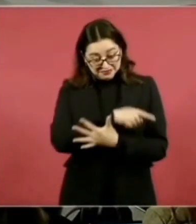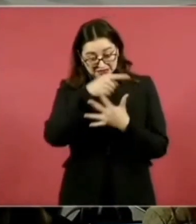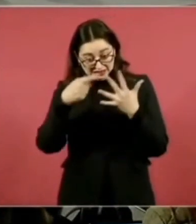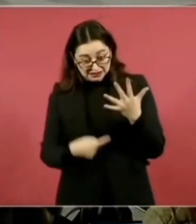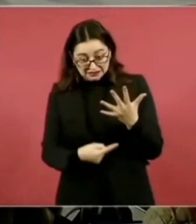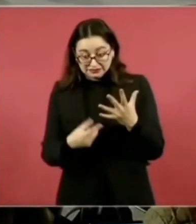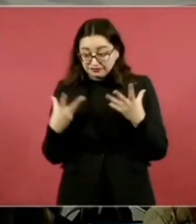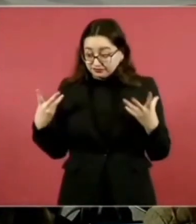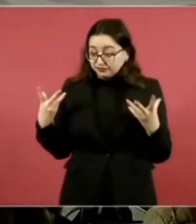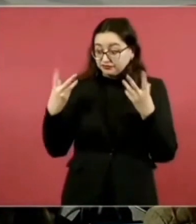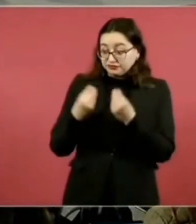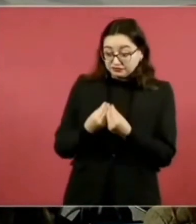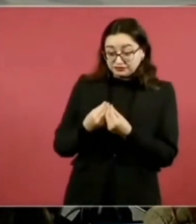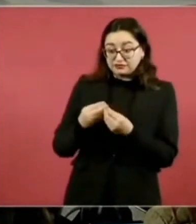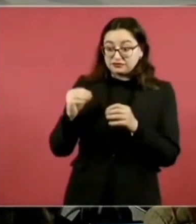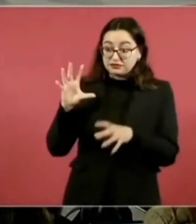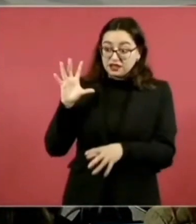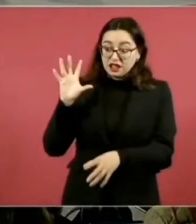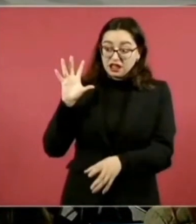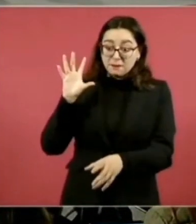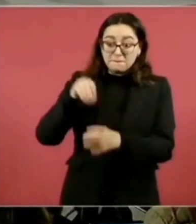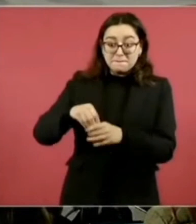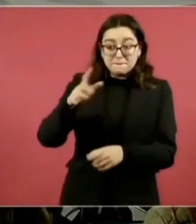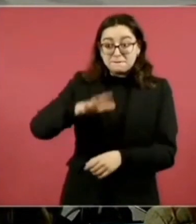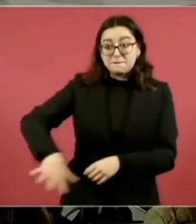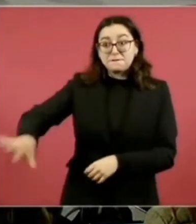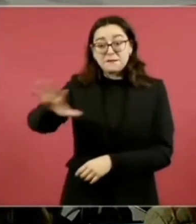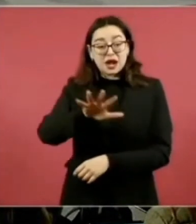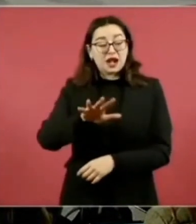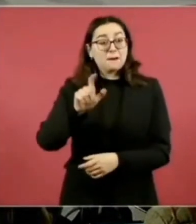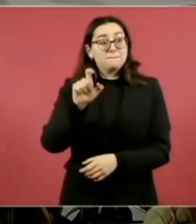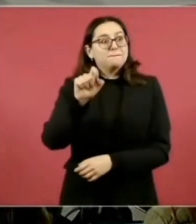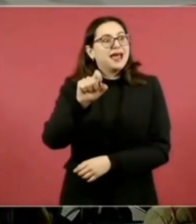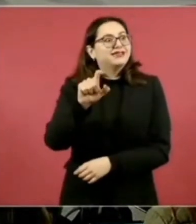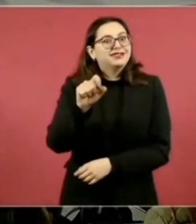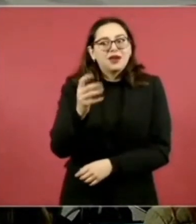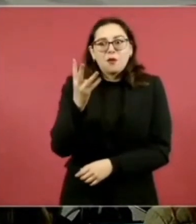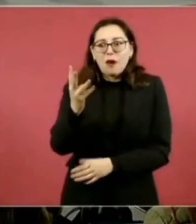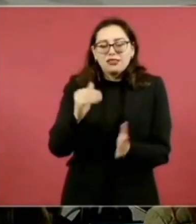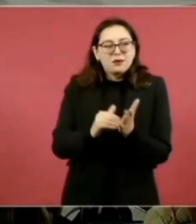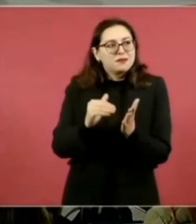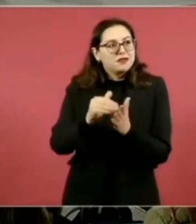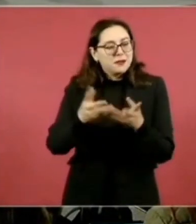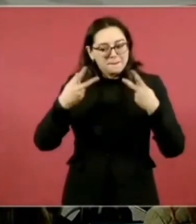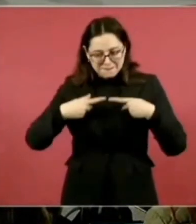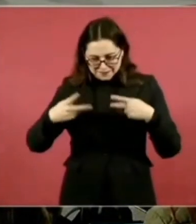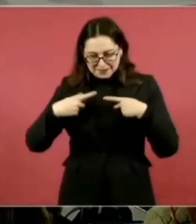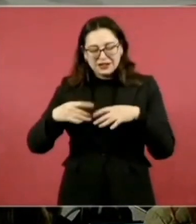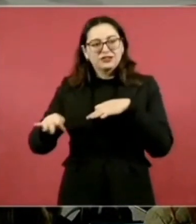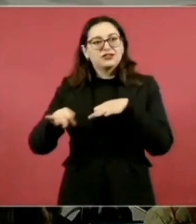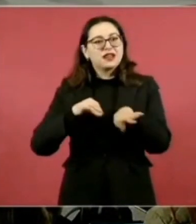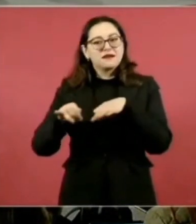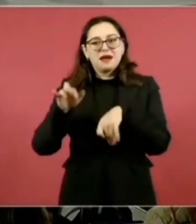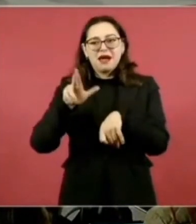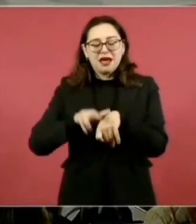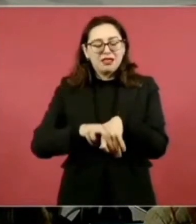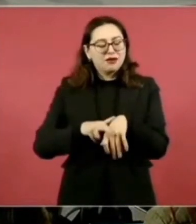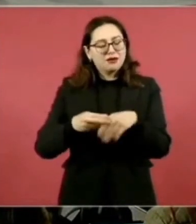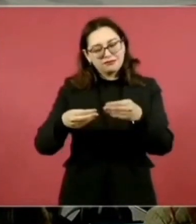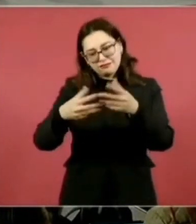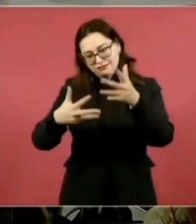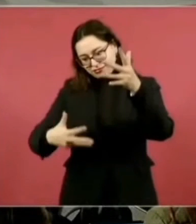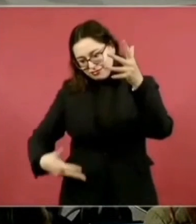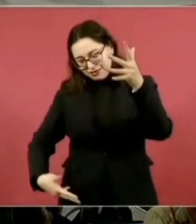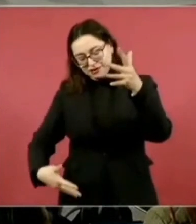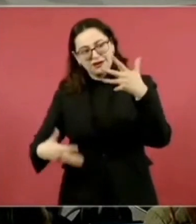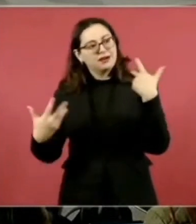tenemos con 22.4 millones de trabajadores y el salario base de cotización, se desprende de todo esto. Le ofrezco